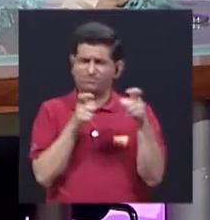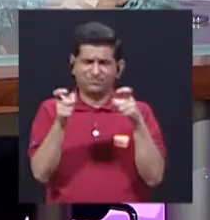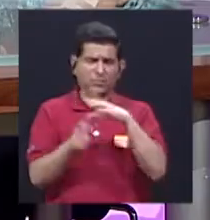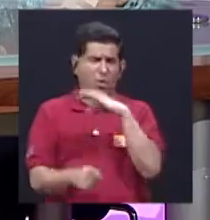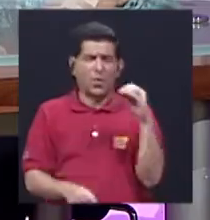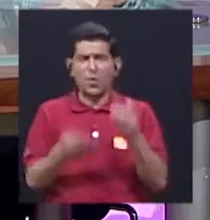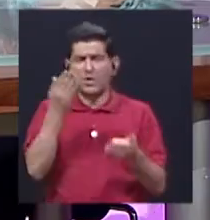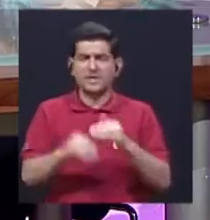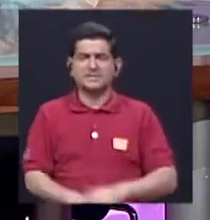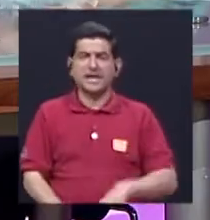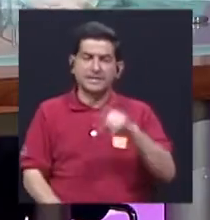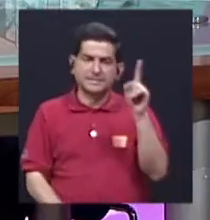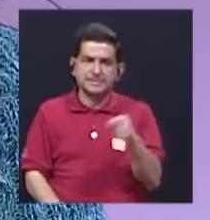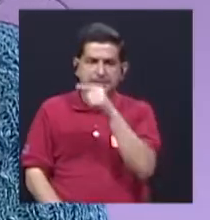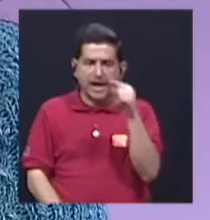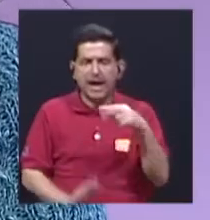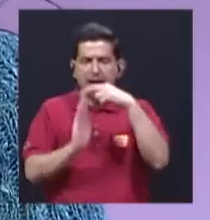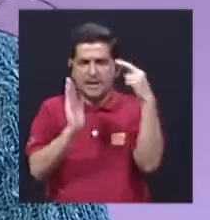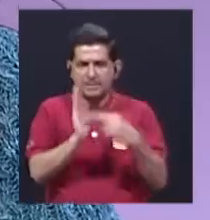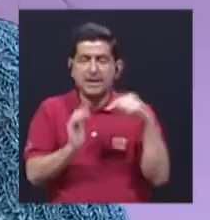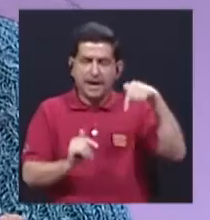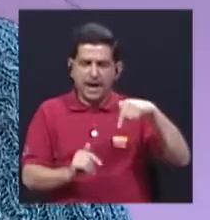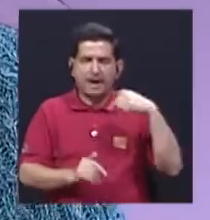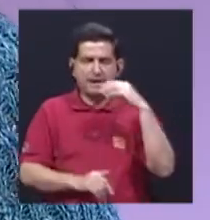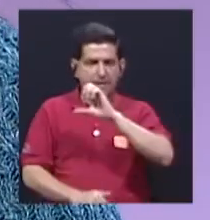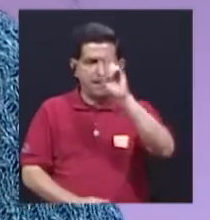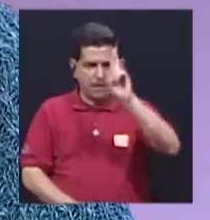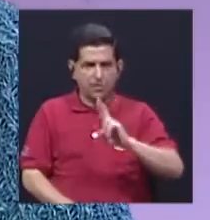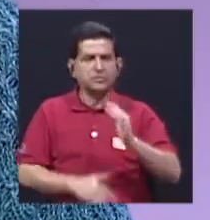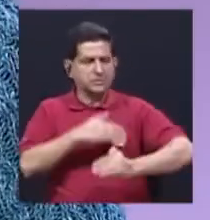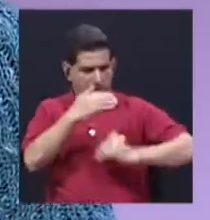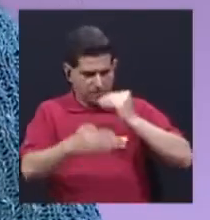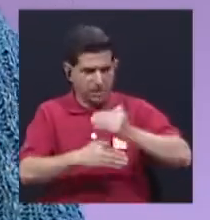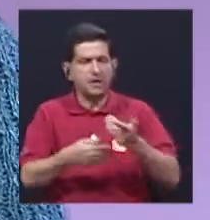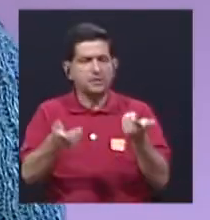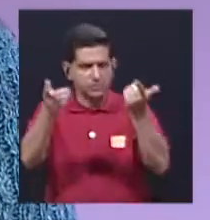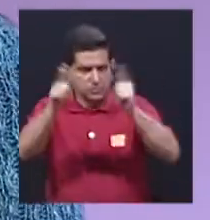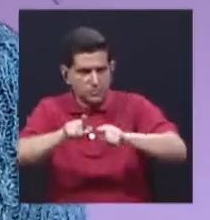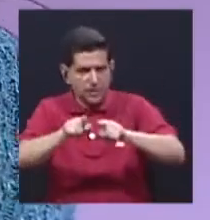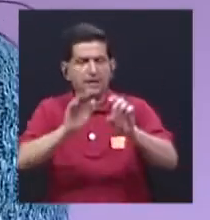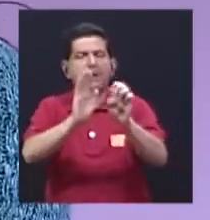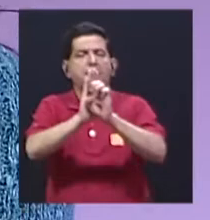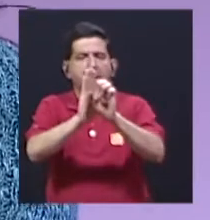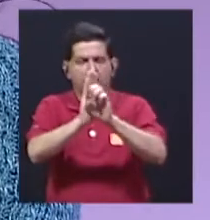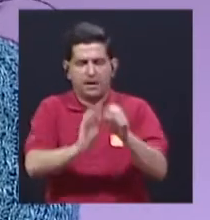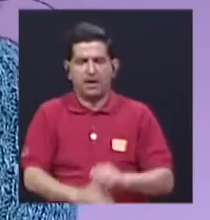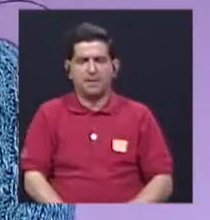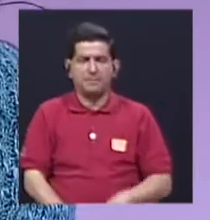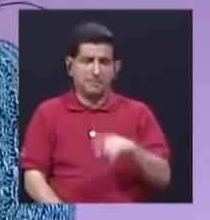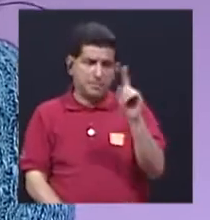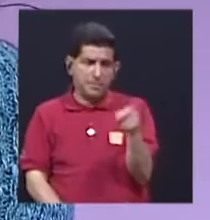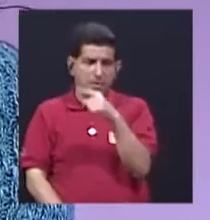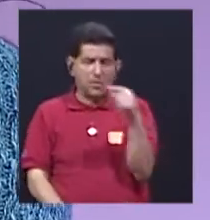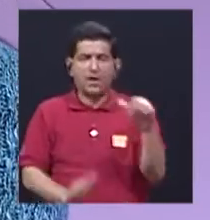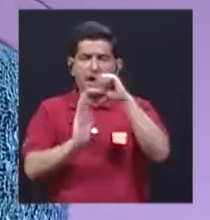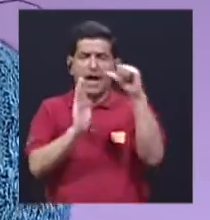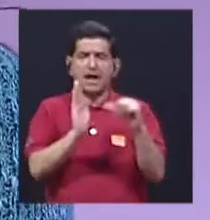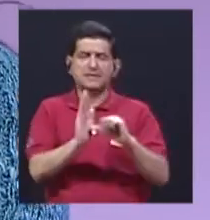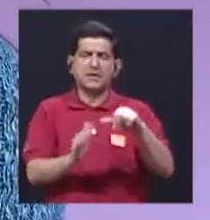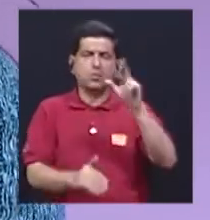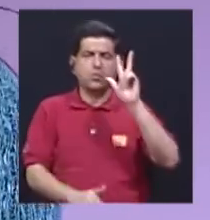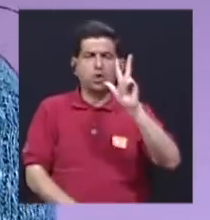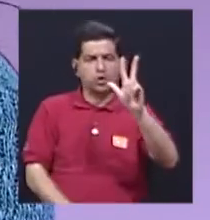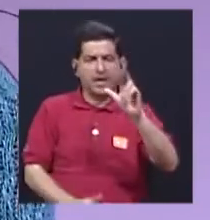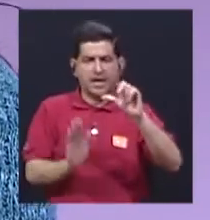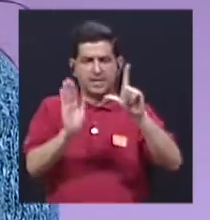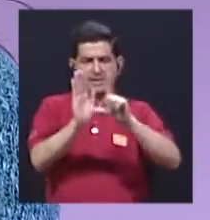desregula, como ha sido la tendencia costarricense, pasan cosas, por ejemplo, con la derogación del artículo 3 de